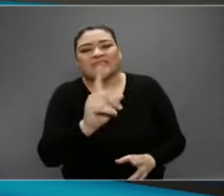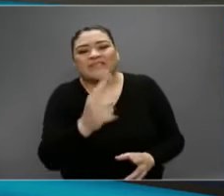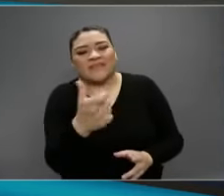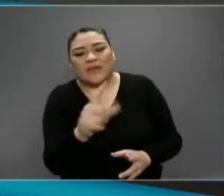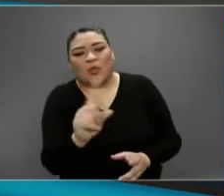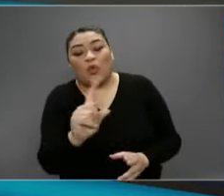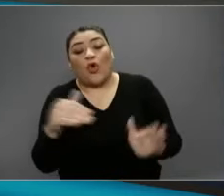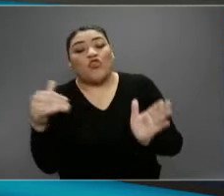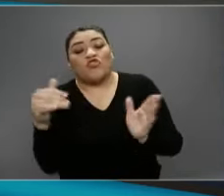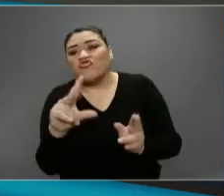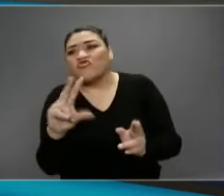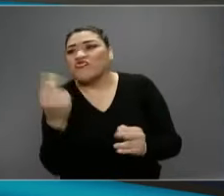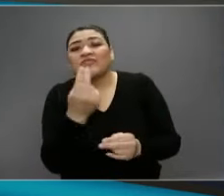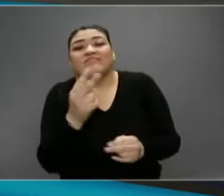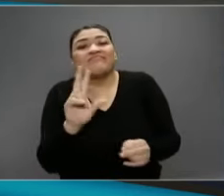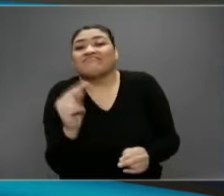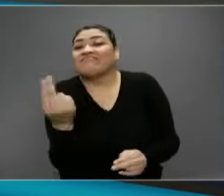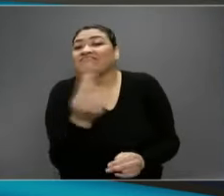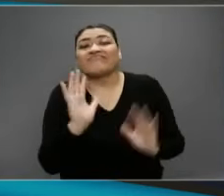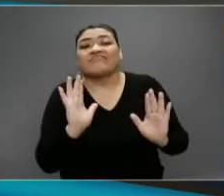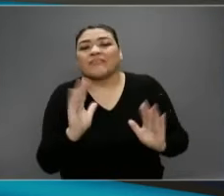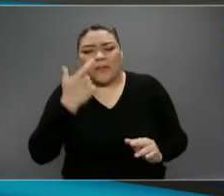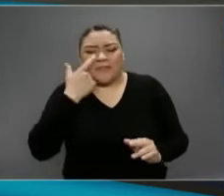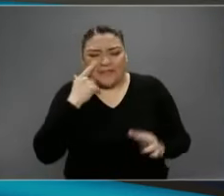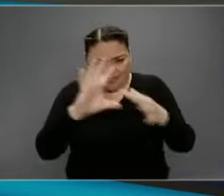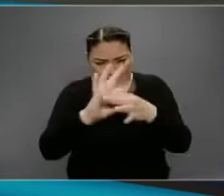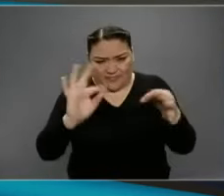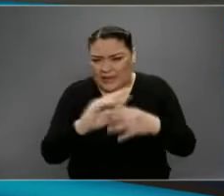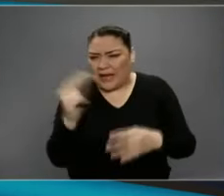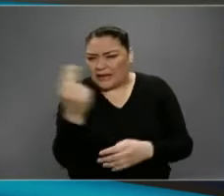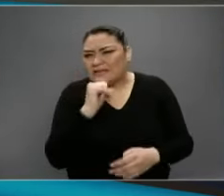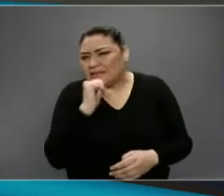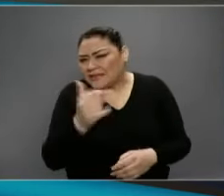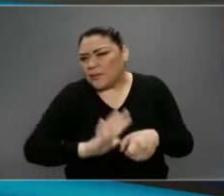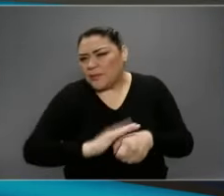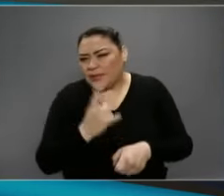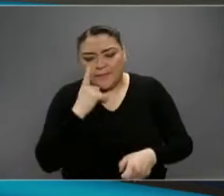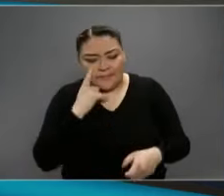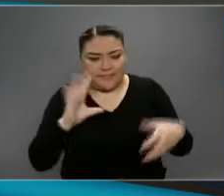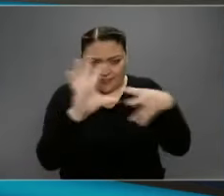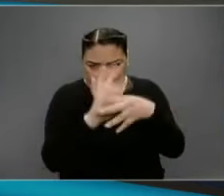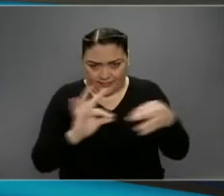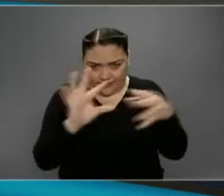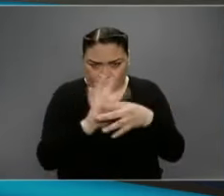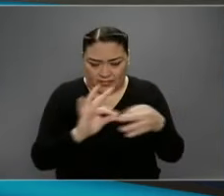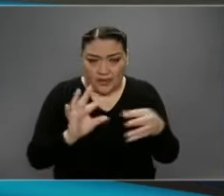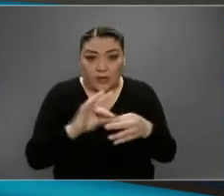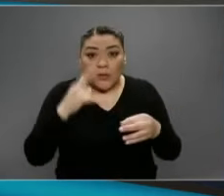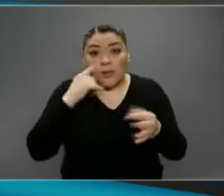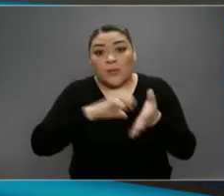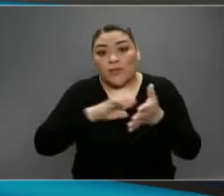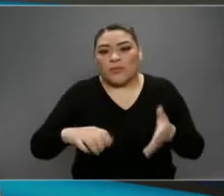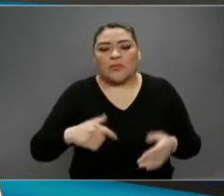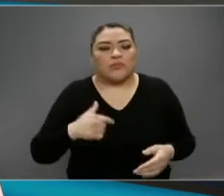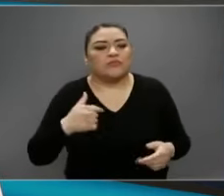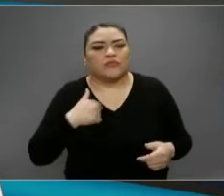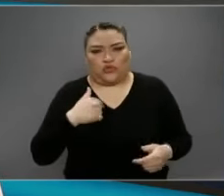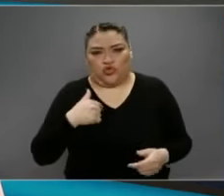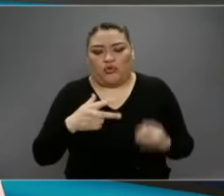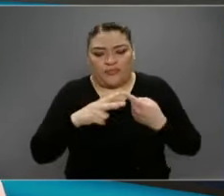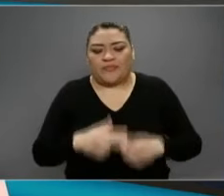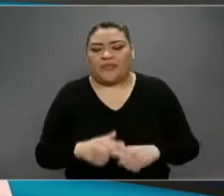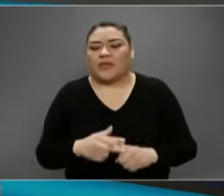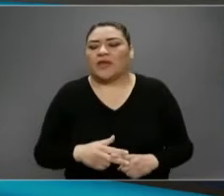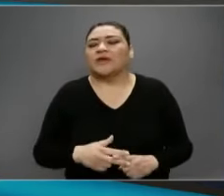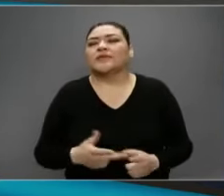Hernán. Es innecesario. Es innecesario por una muy simple razón. Es innecesario porque si yo empiezo con un cuadro